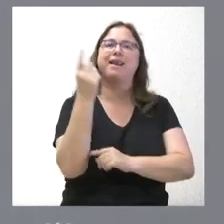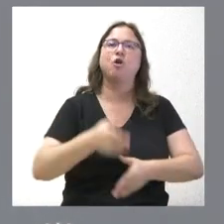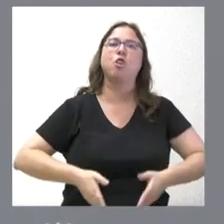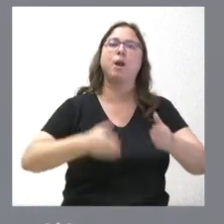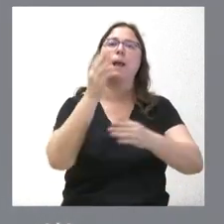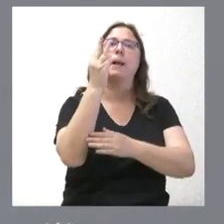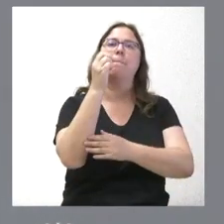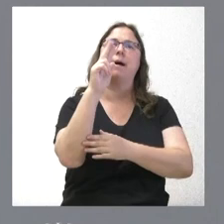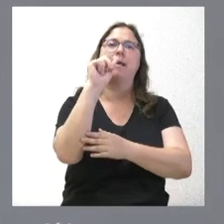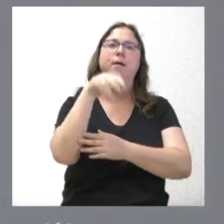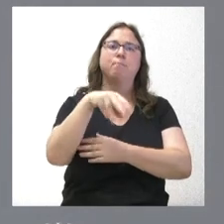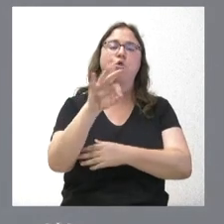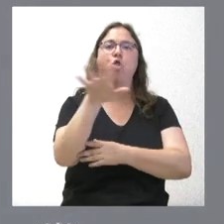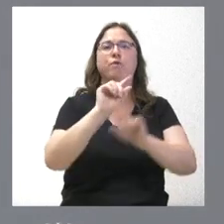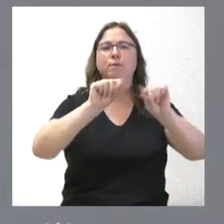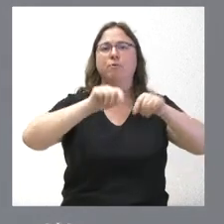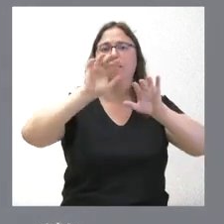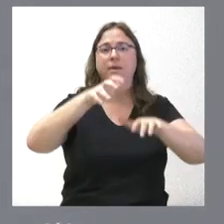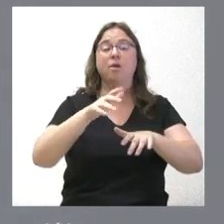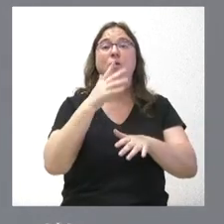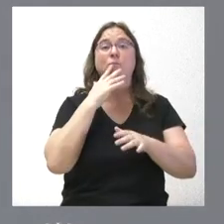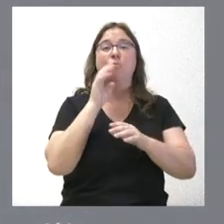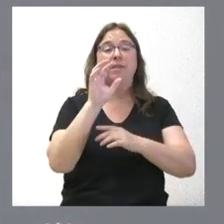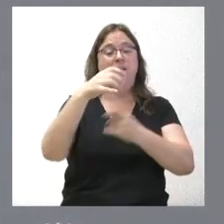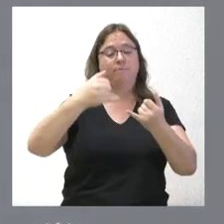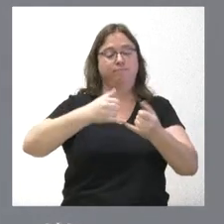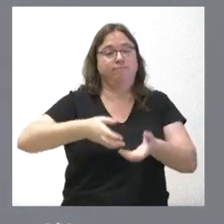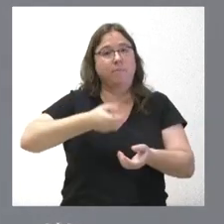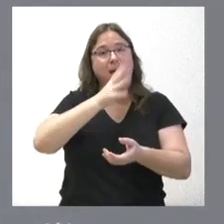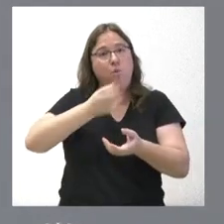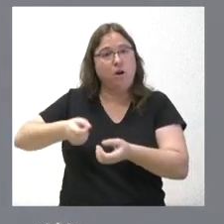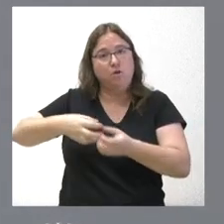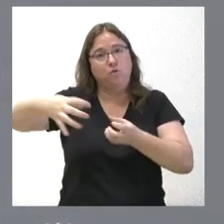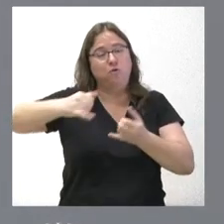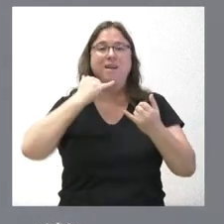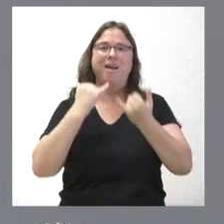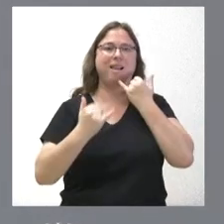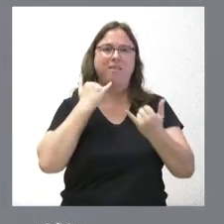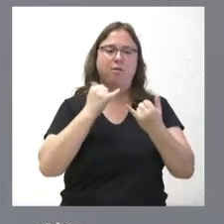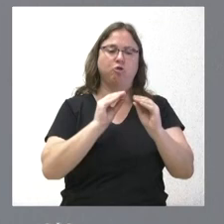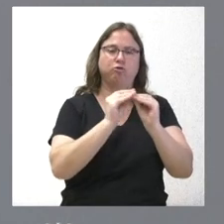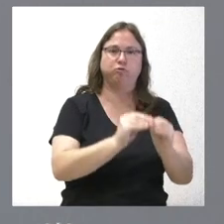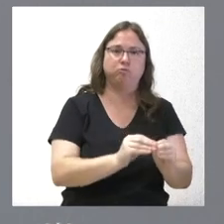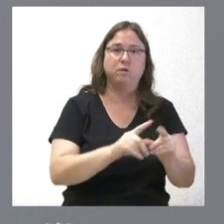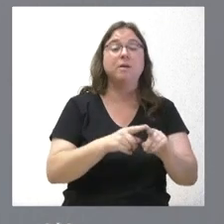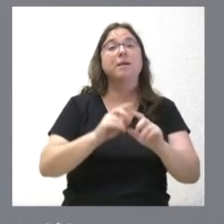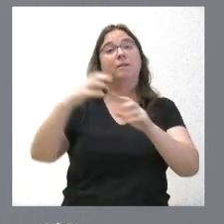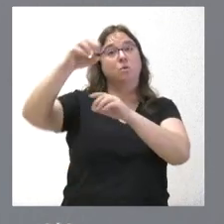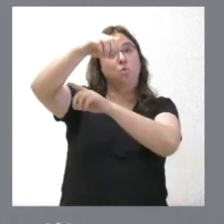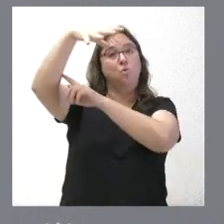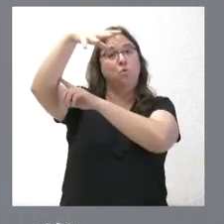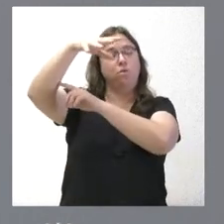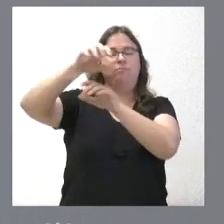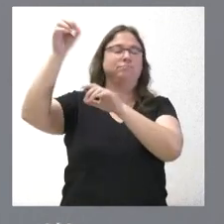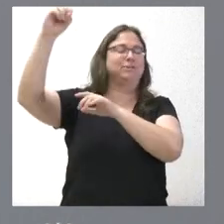León, que va a permitir electrificar las estaciones de bombeo, que esta provenga de energías renovables, lo que va a permitir, por un lado,